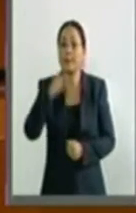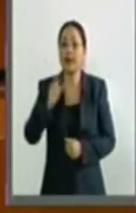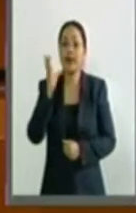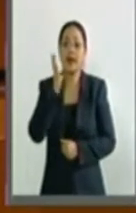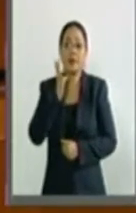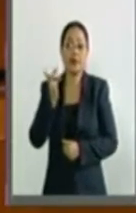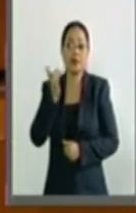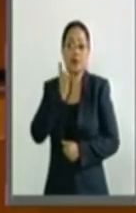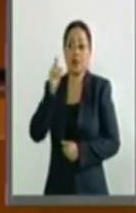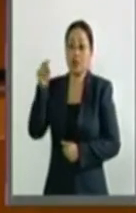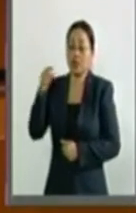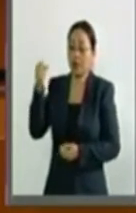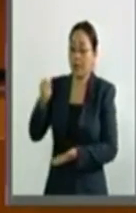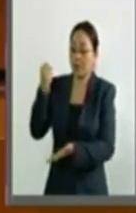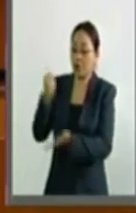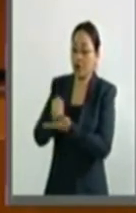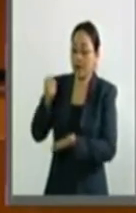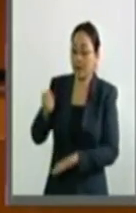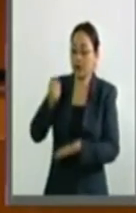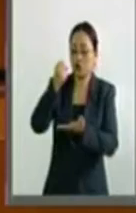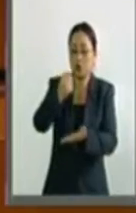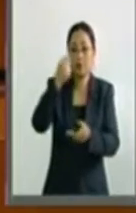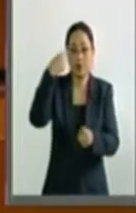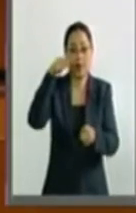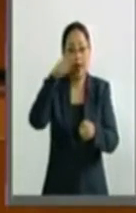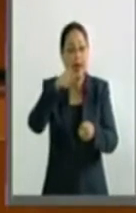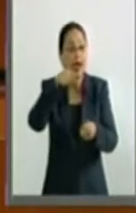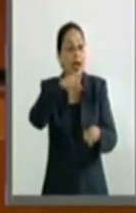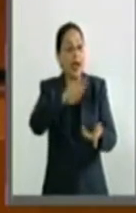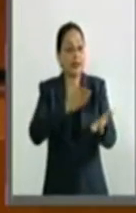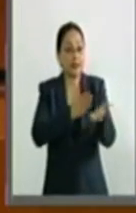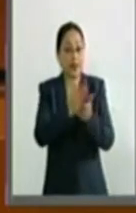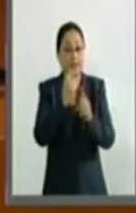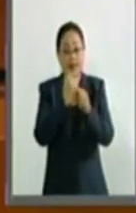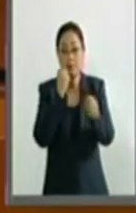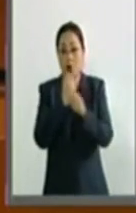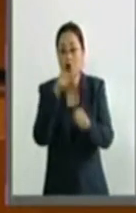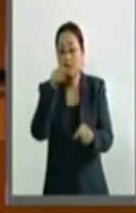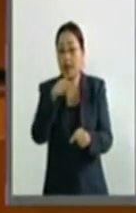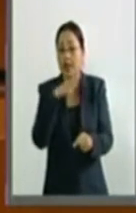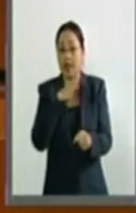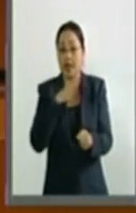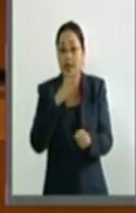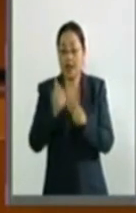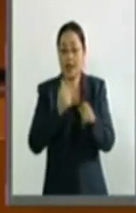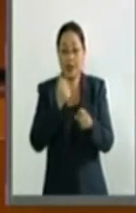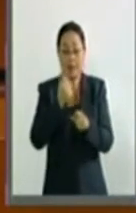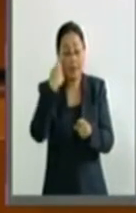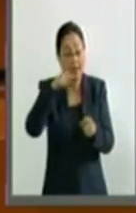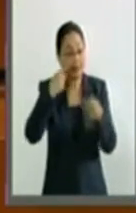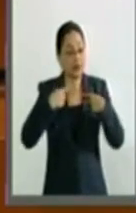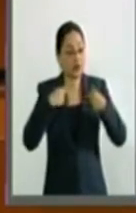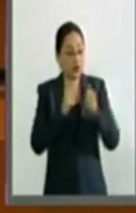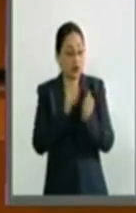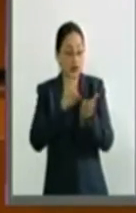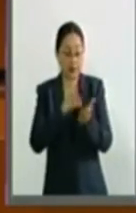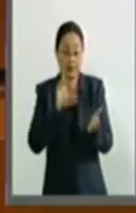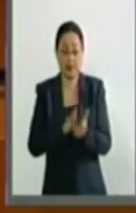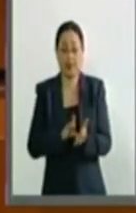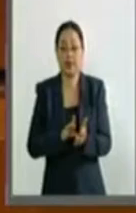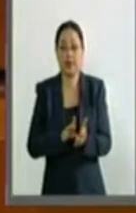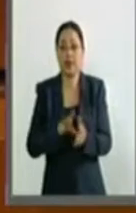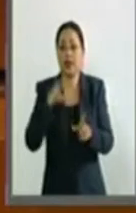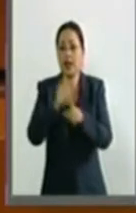Diputados aprobó un presupuesto para el Fondo para la Accesibilidad en el Transporte Público para las Personas con Discapacidad, que